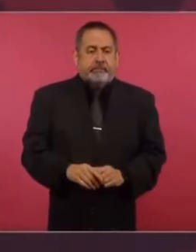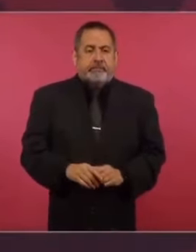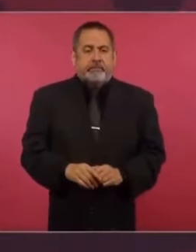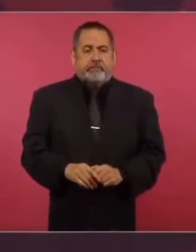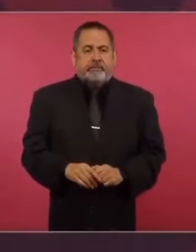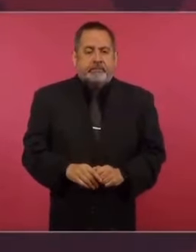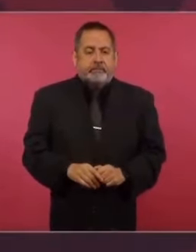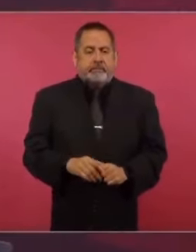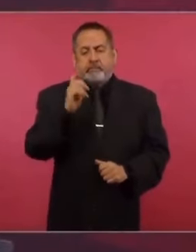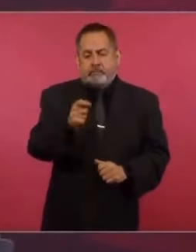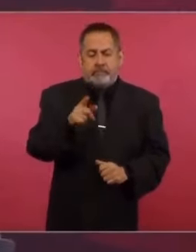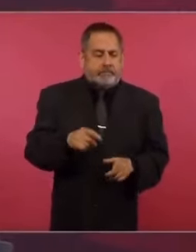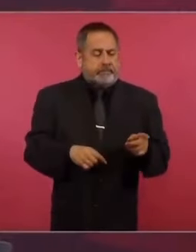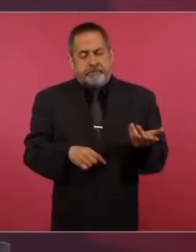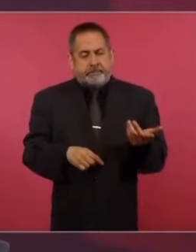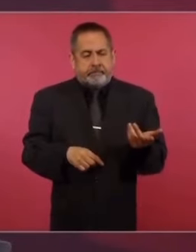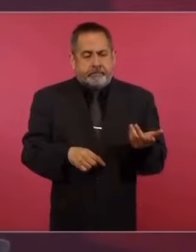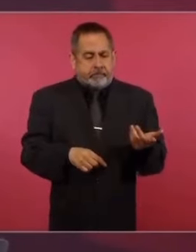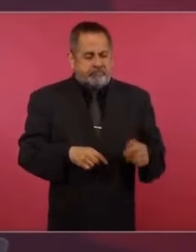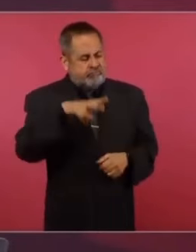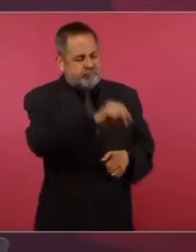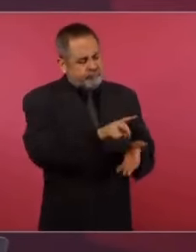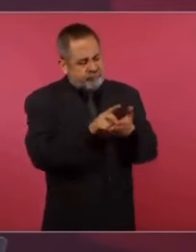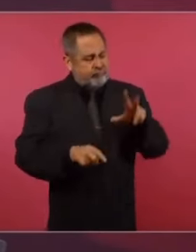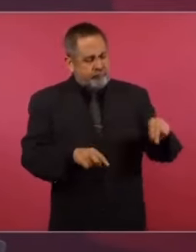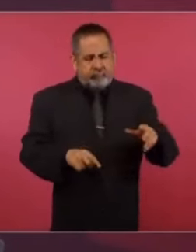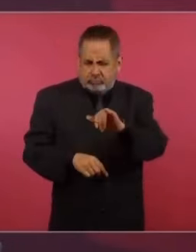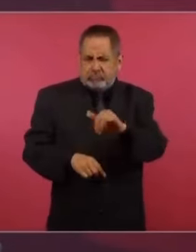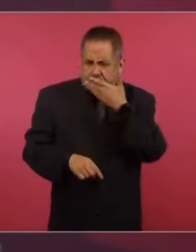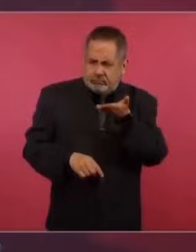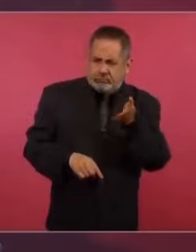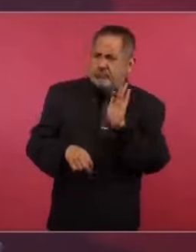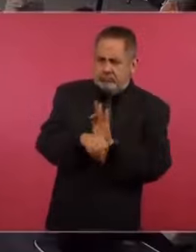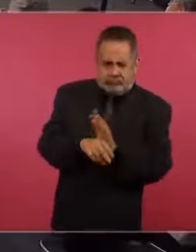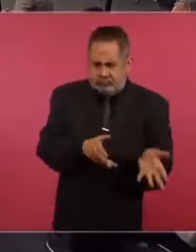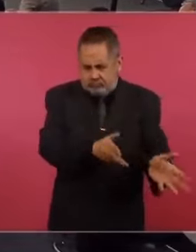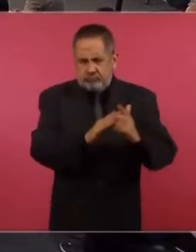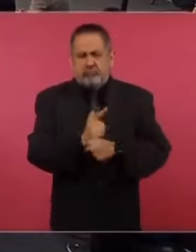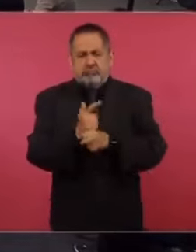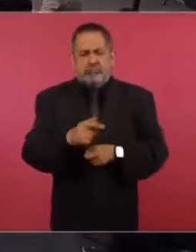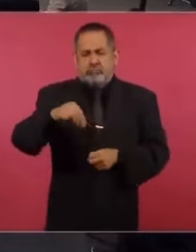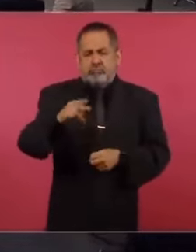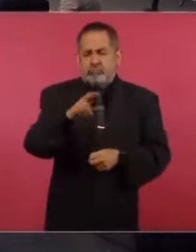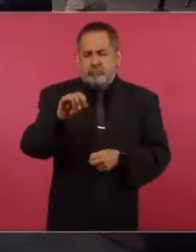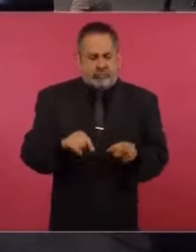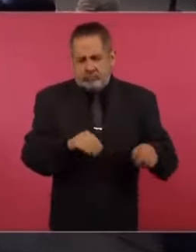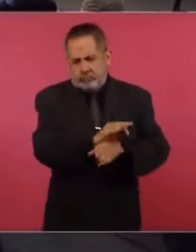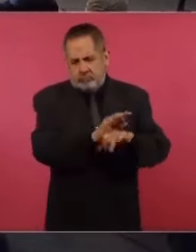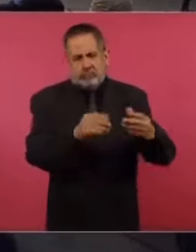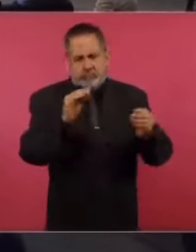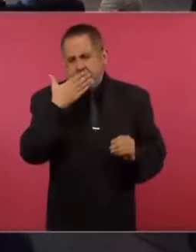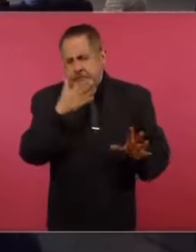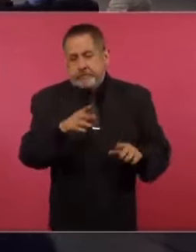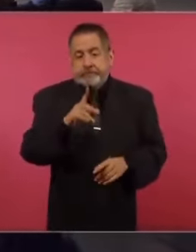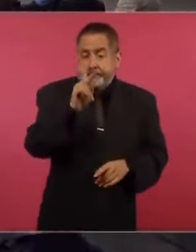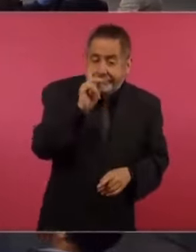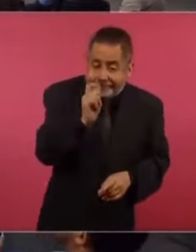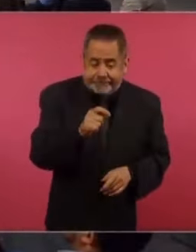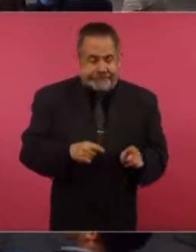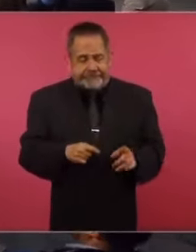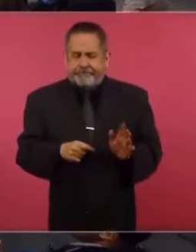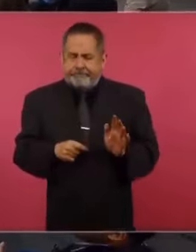no tenga derecho a la defensa, el iniciado Murillo Karan, nada más